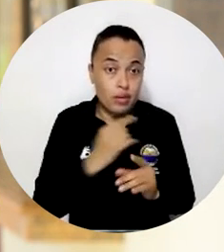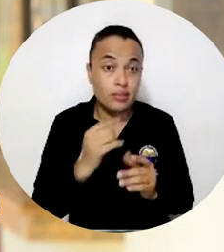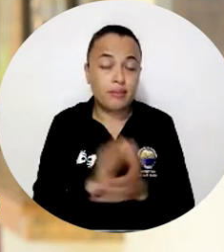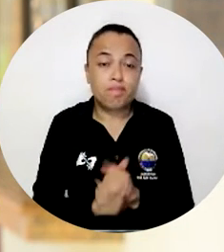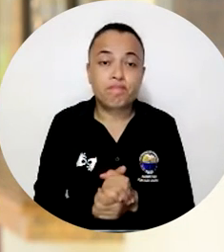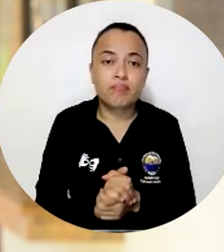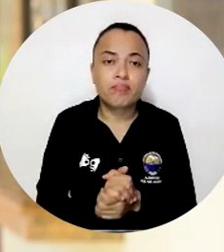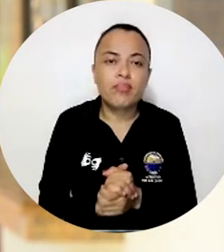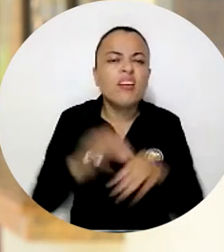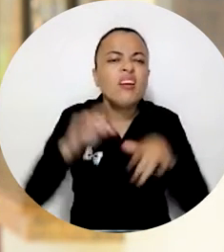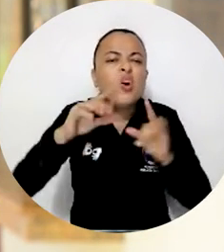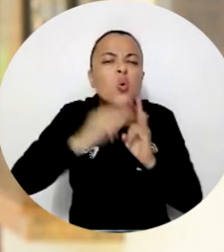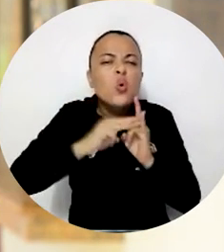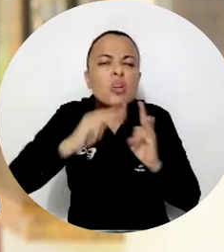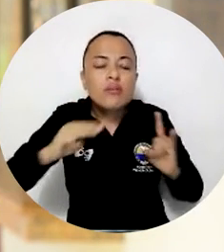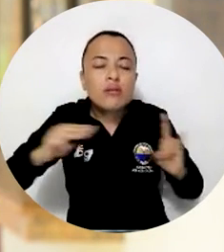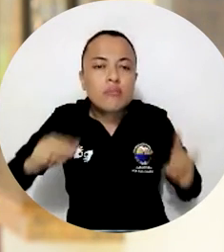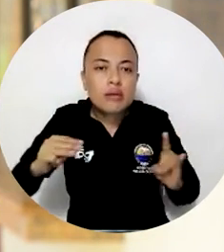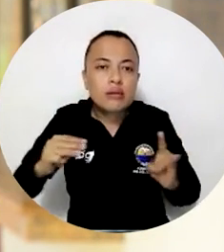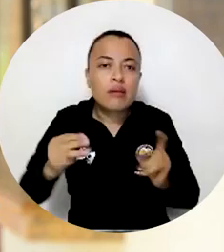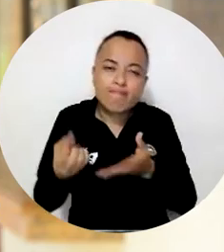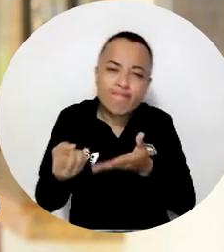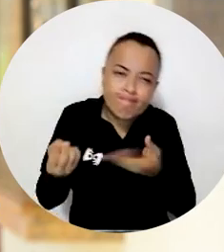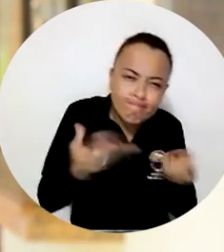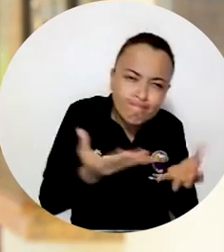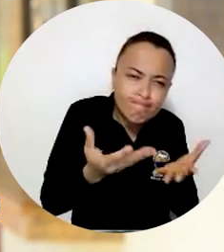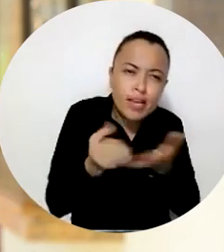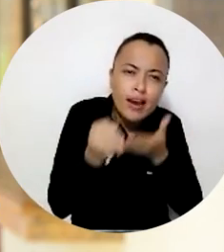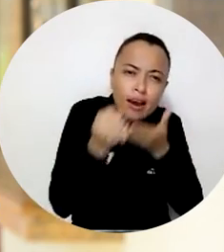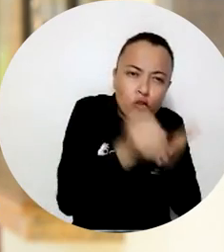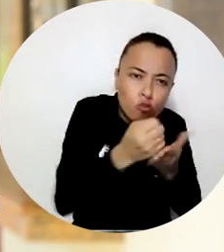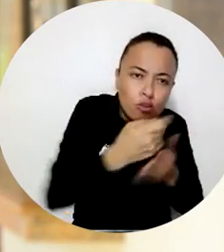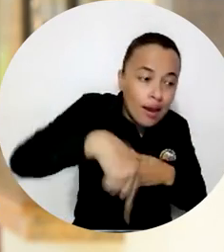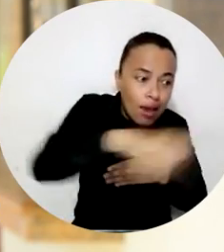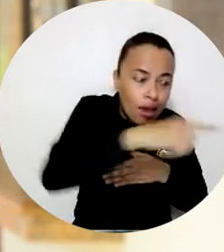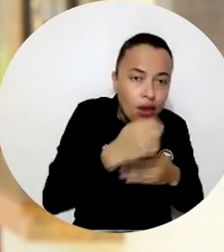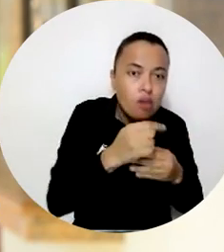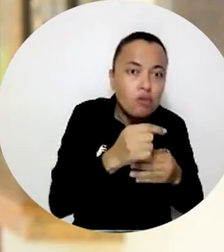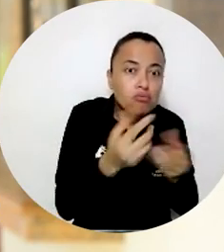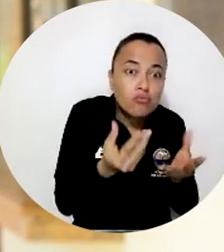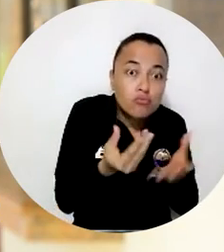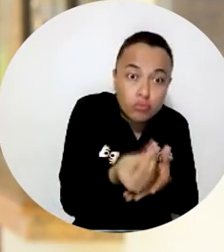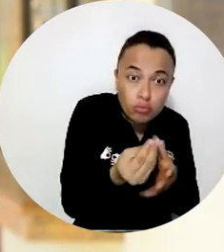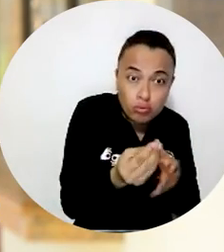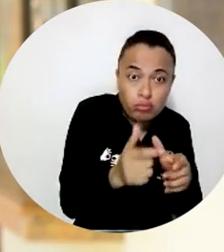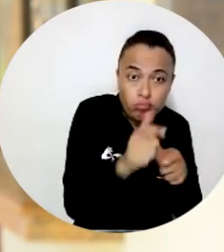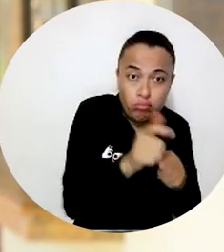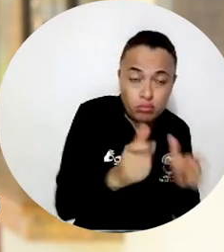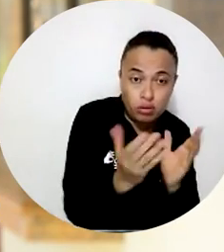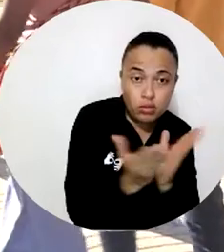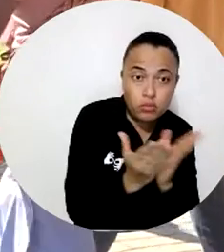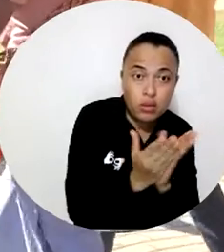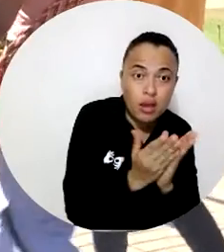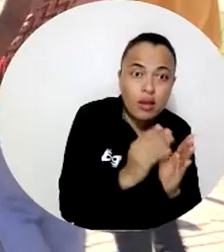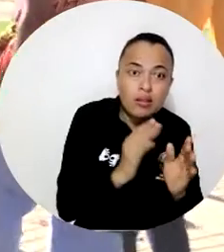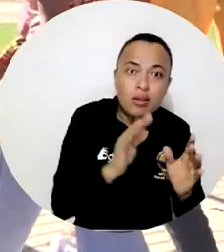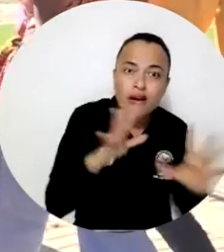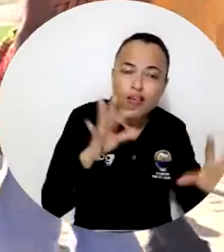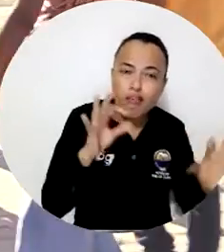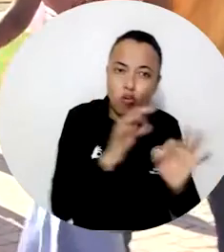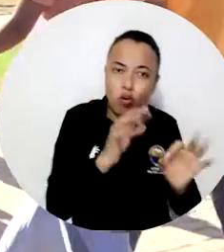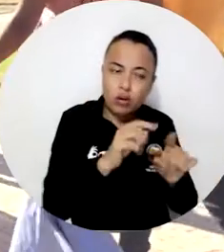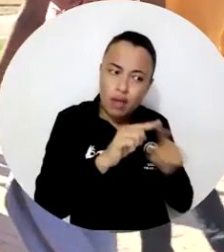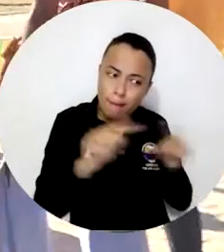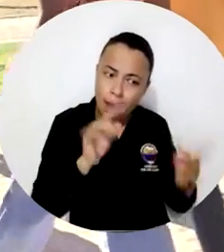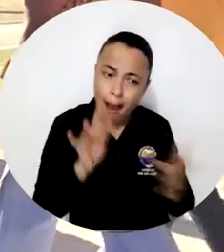aportar en el sentido de beneficiar a un grupo de estudiantes con enfoque diferencial. Se ha